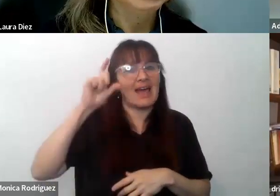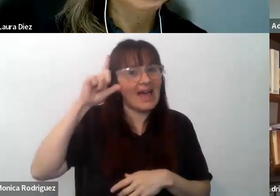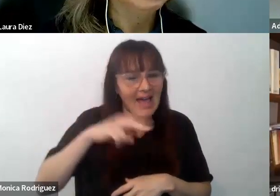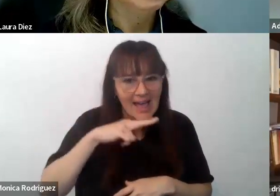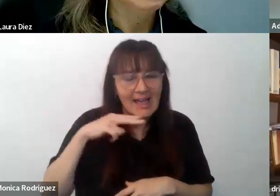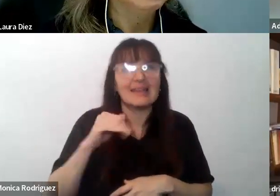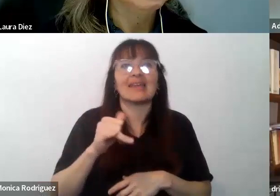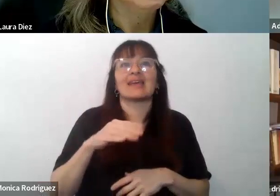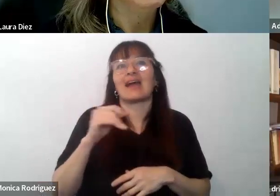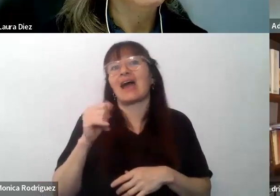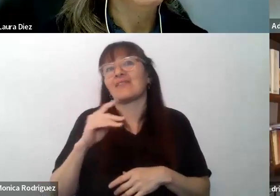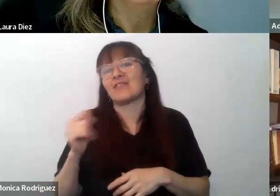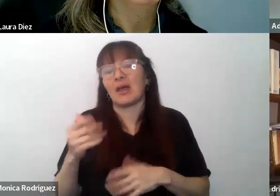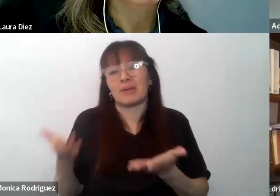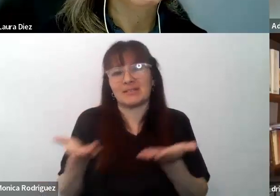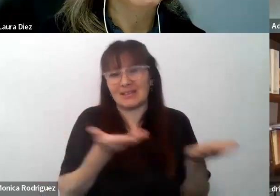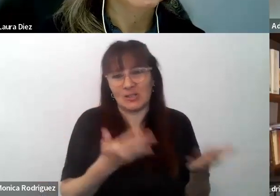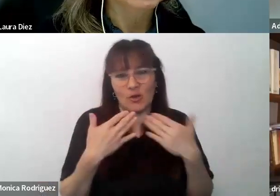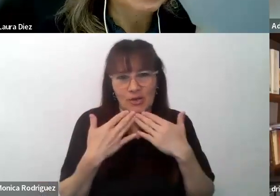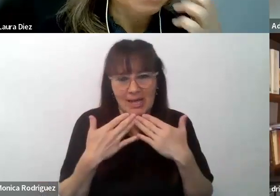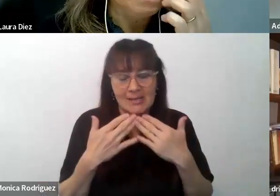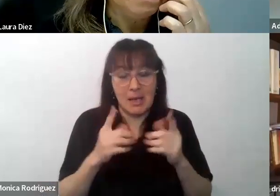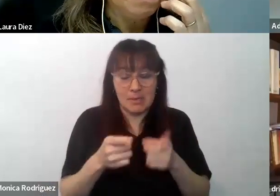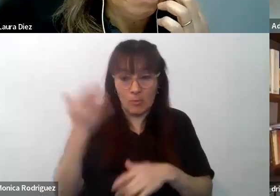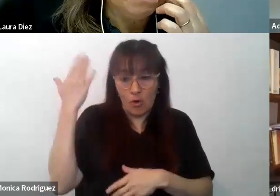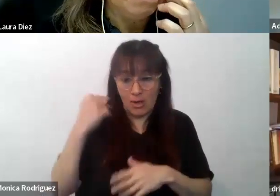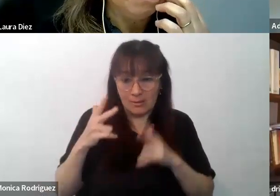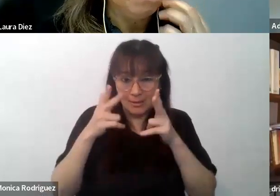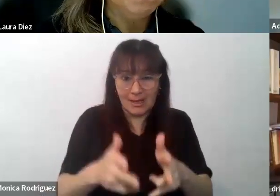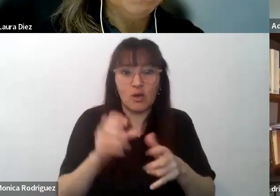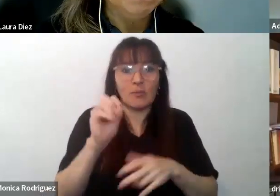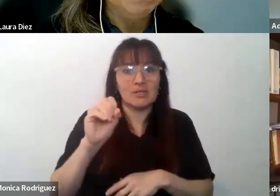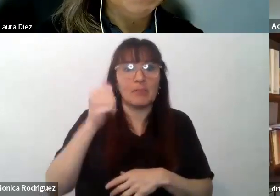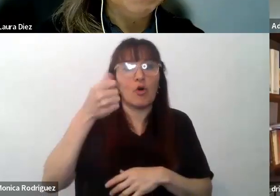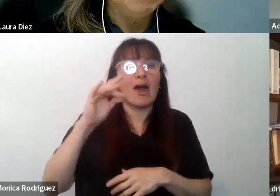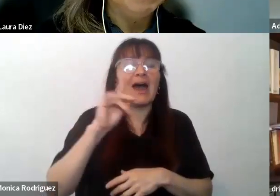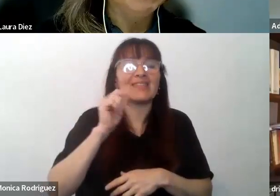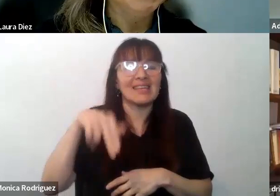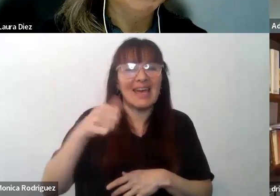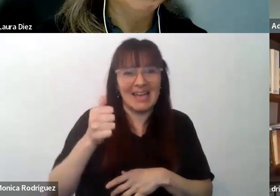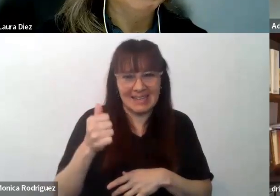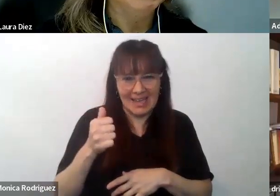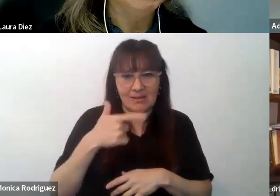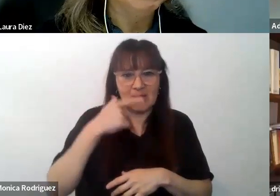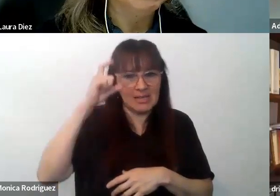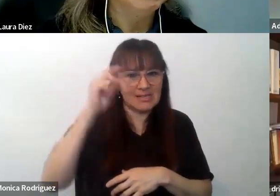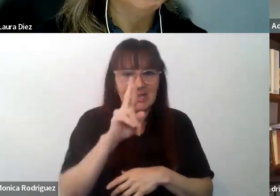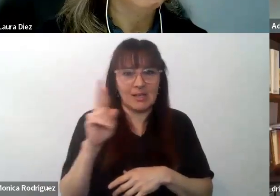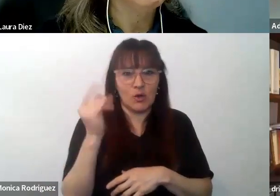la presentación. Bueno, como bien dijeron, mi nombre es Adriana Cerrudo y estoy